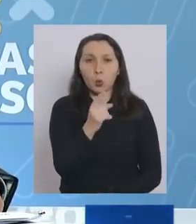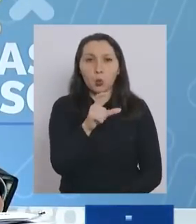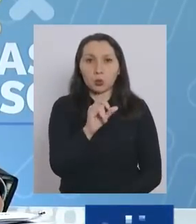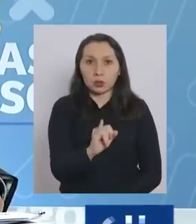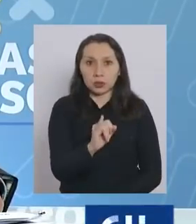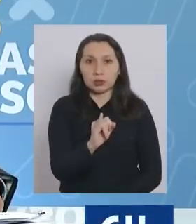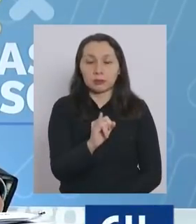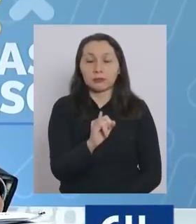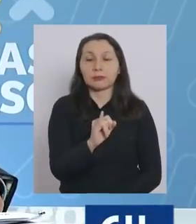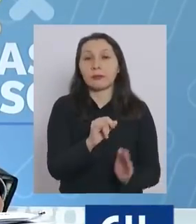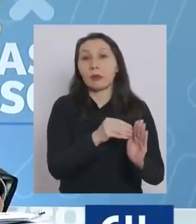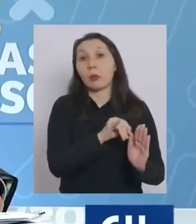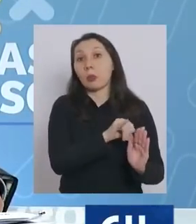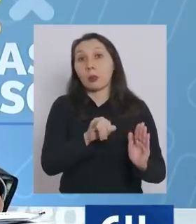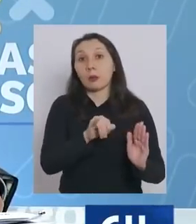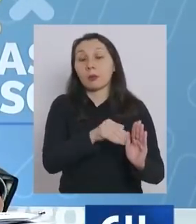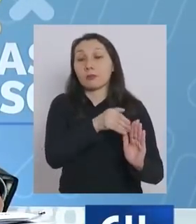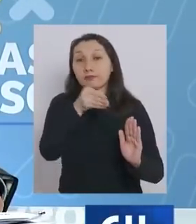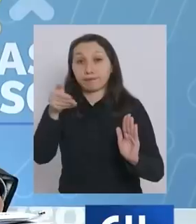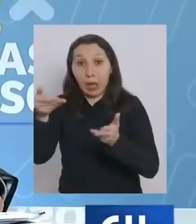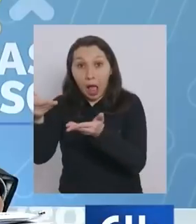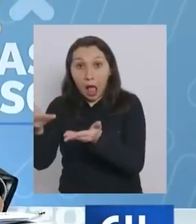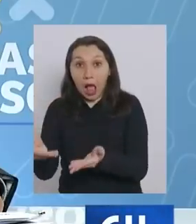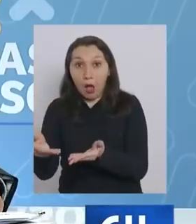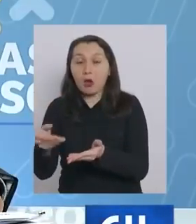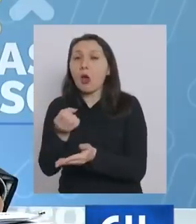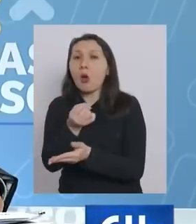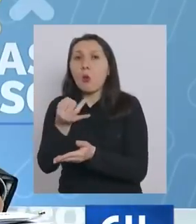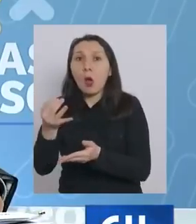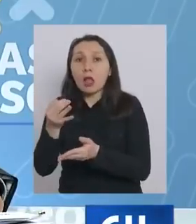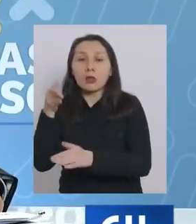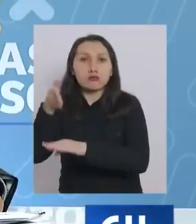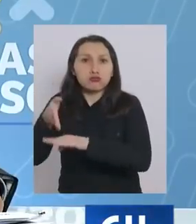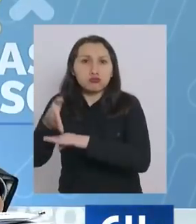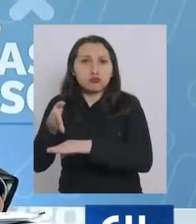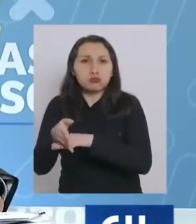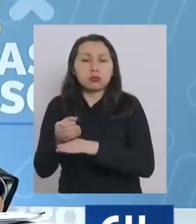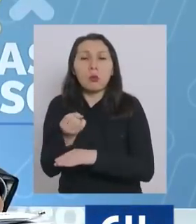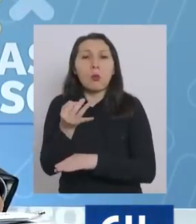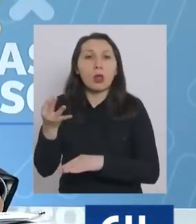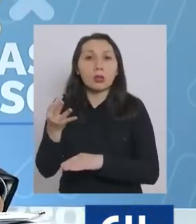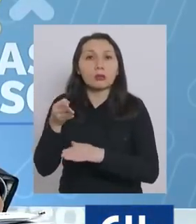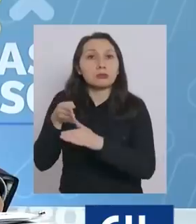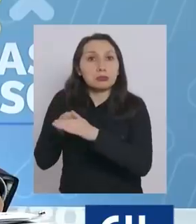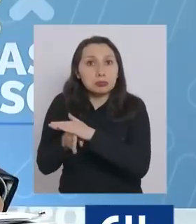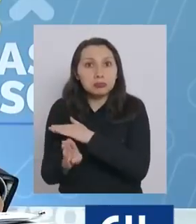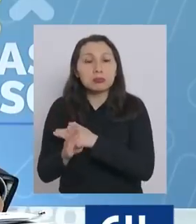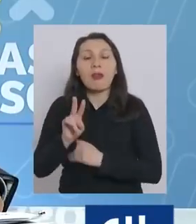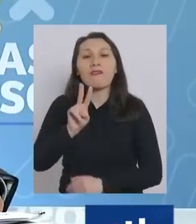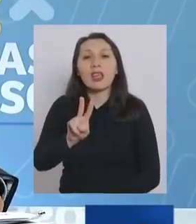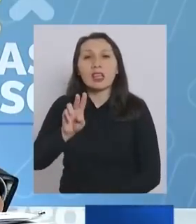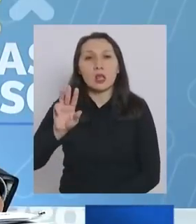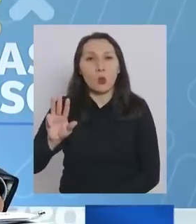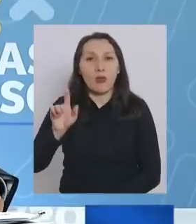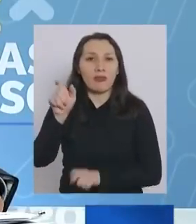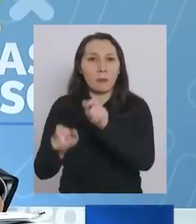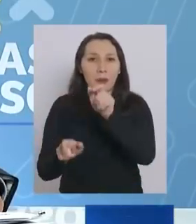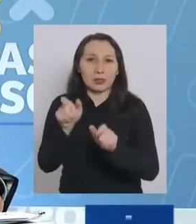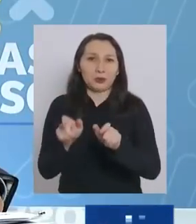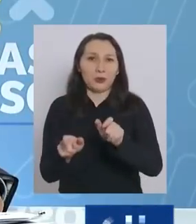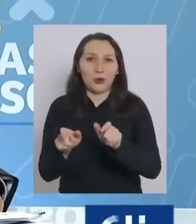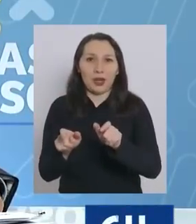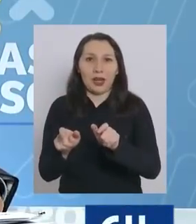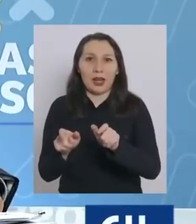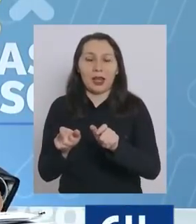intensivos y actualmente, para la media móvil actual, solo están ingresando 29 personas